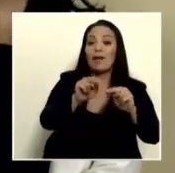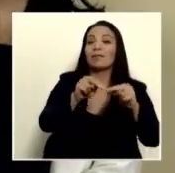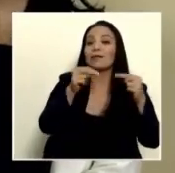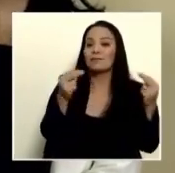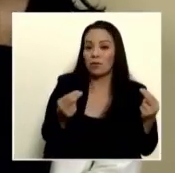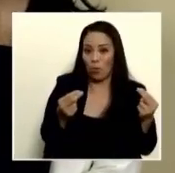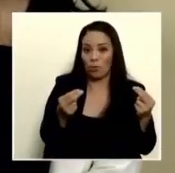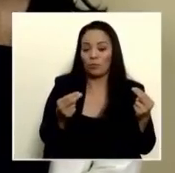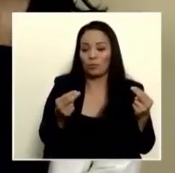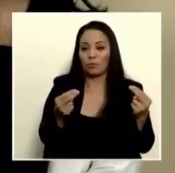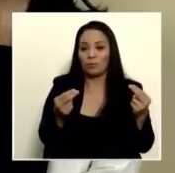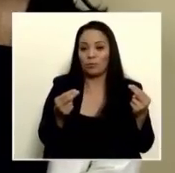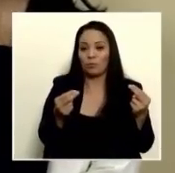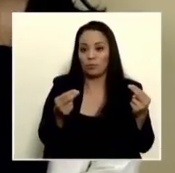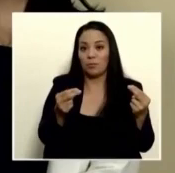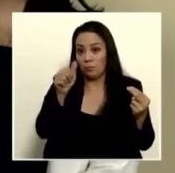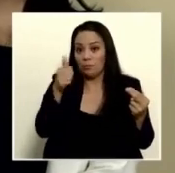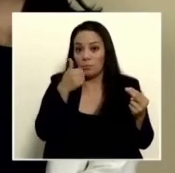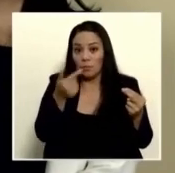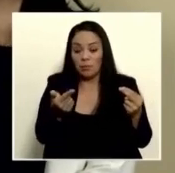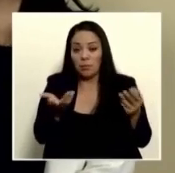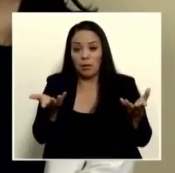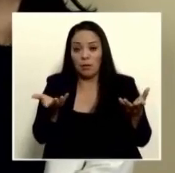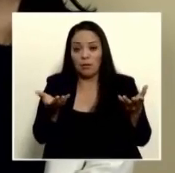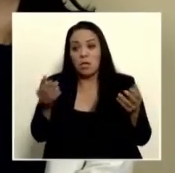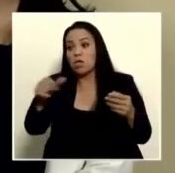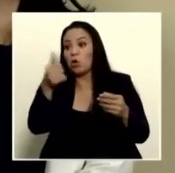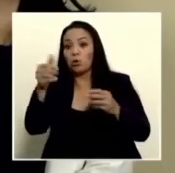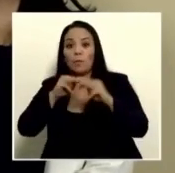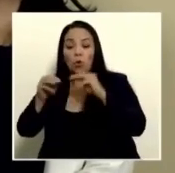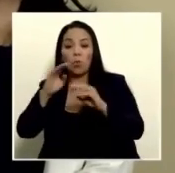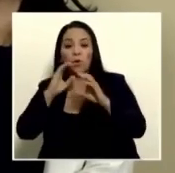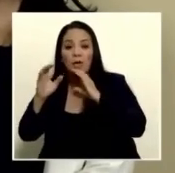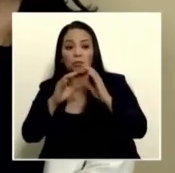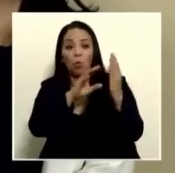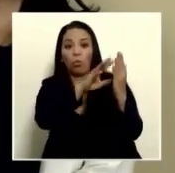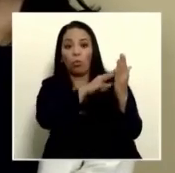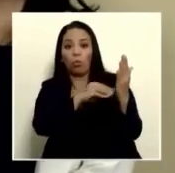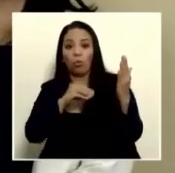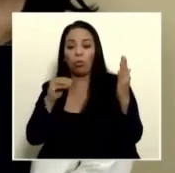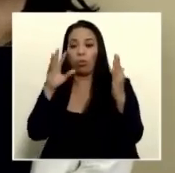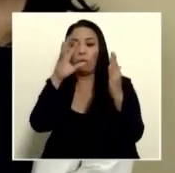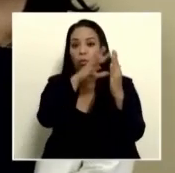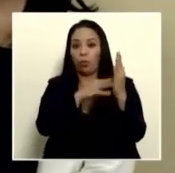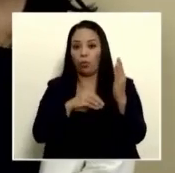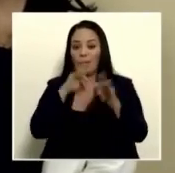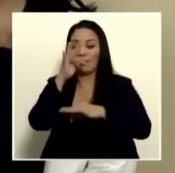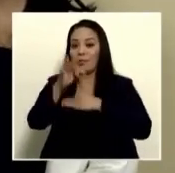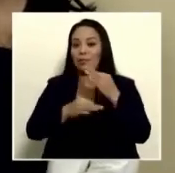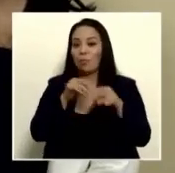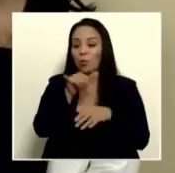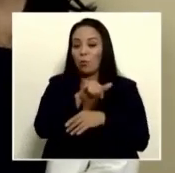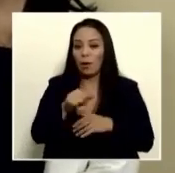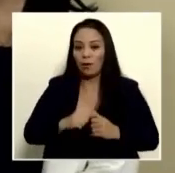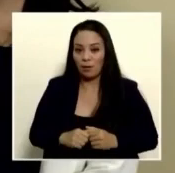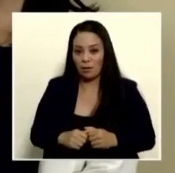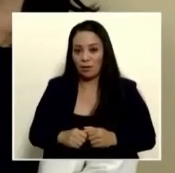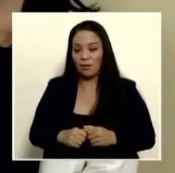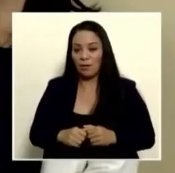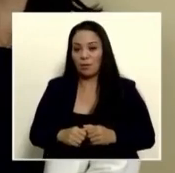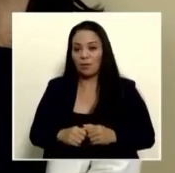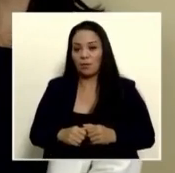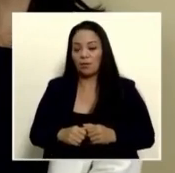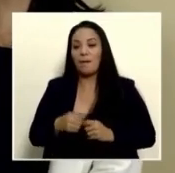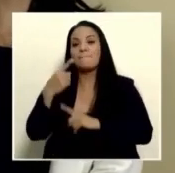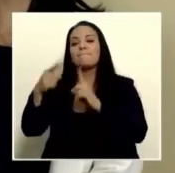y lo que han replicado otros medios de su misma especie y lo que